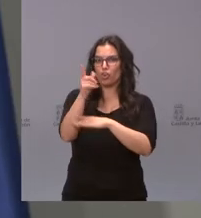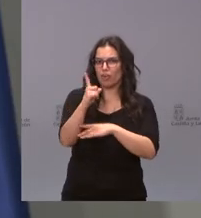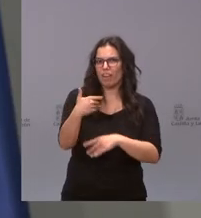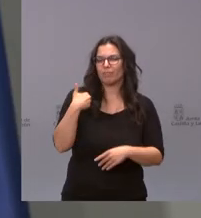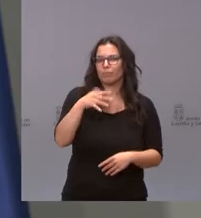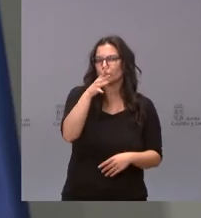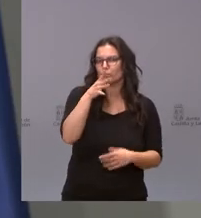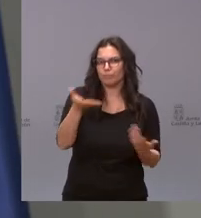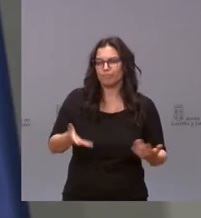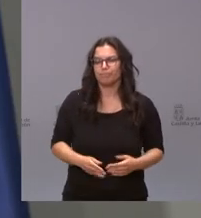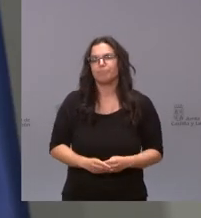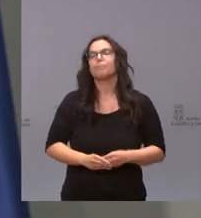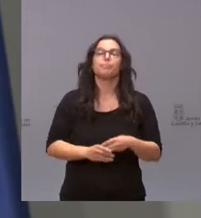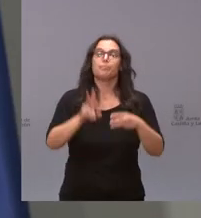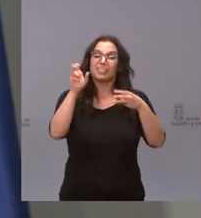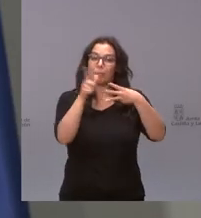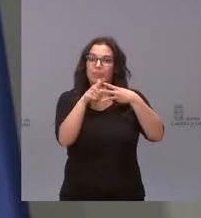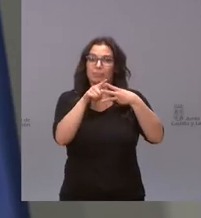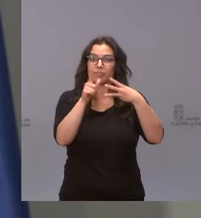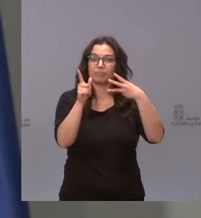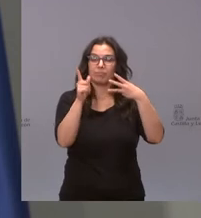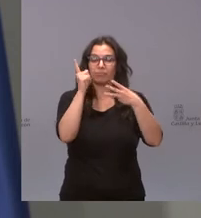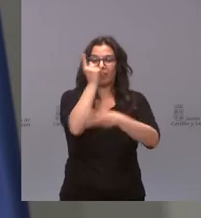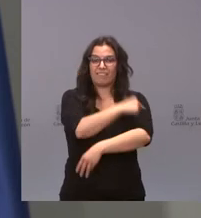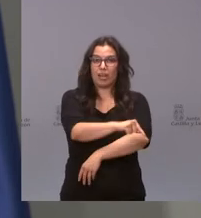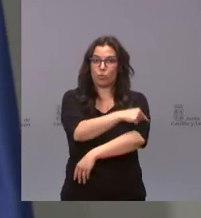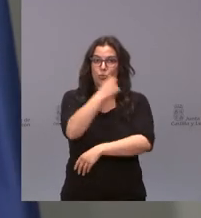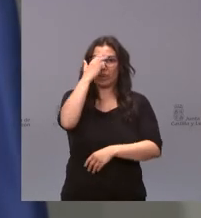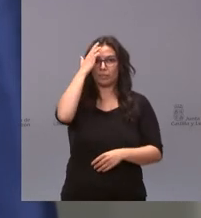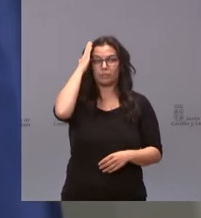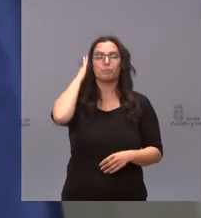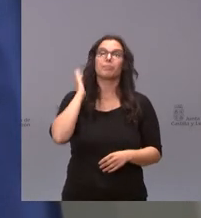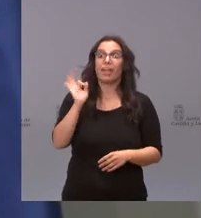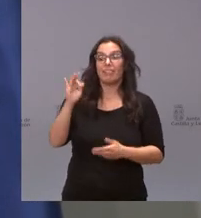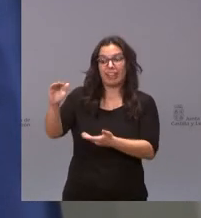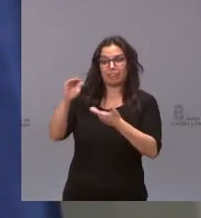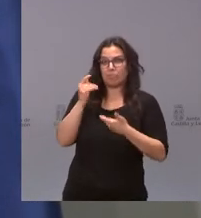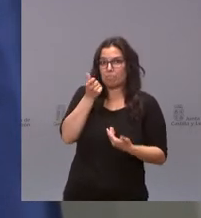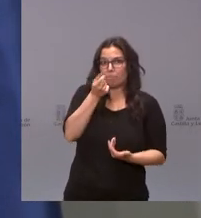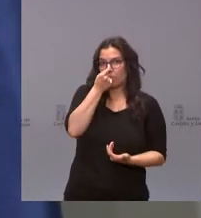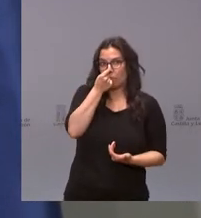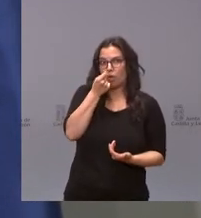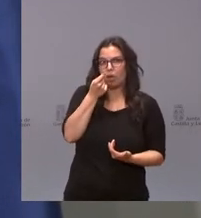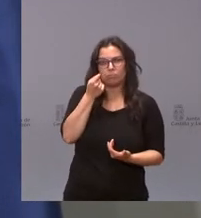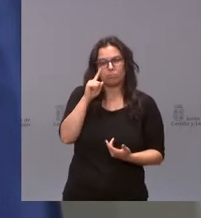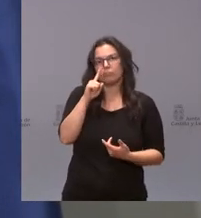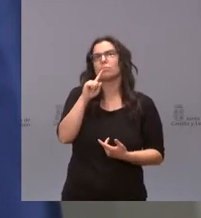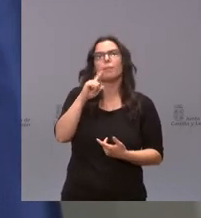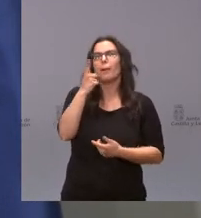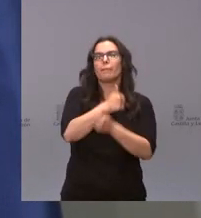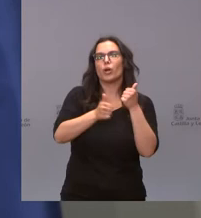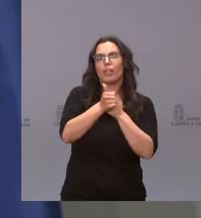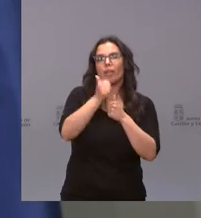el asunto de la alcuna yance lo insisto es que las dosis es poca es verdad que una de las cosas que podríamos hacer es utilizarlo para grandes dependientes pero esto ya están